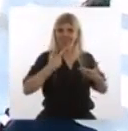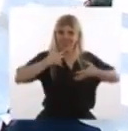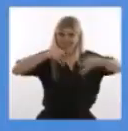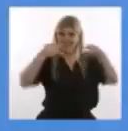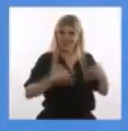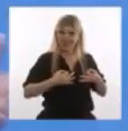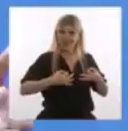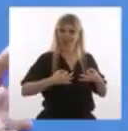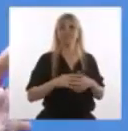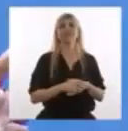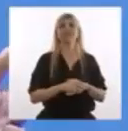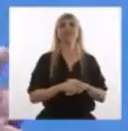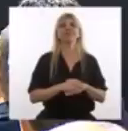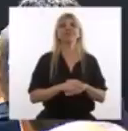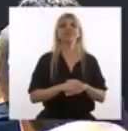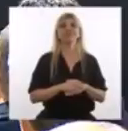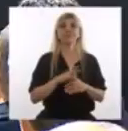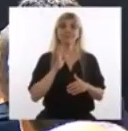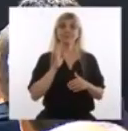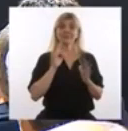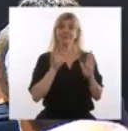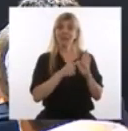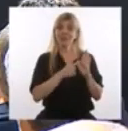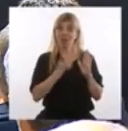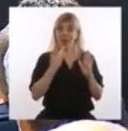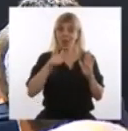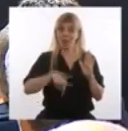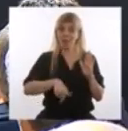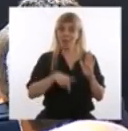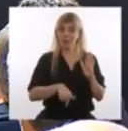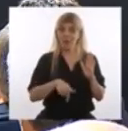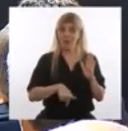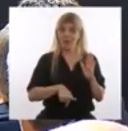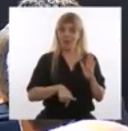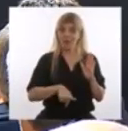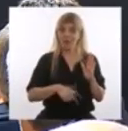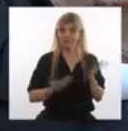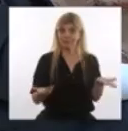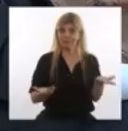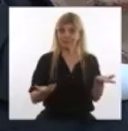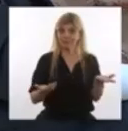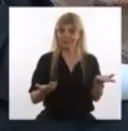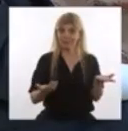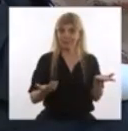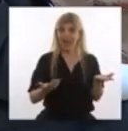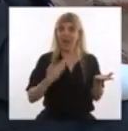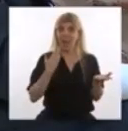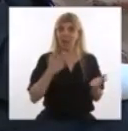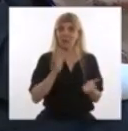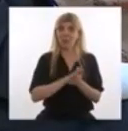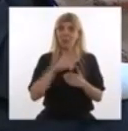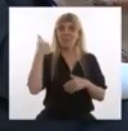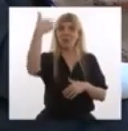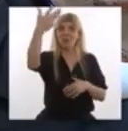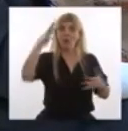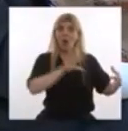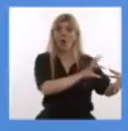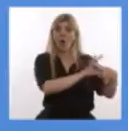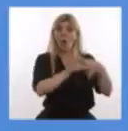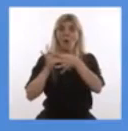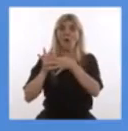De eso estamos hablando hoy. Estamos hablando de cómo encarar el futuro juntos,